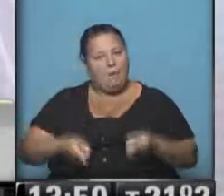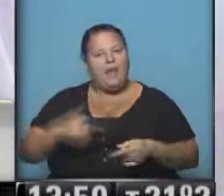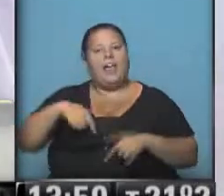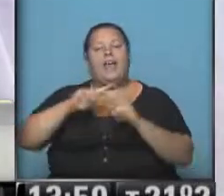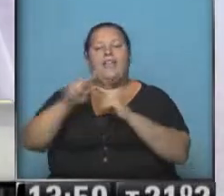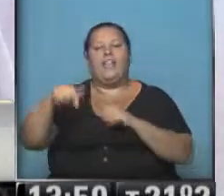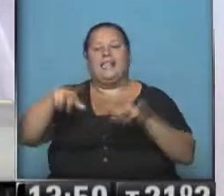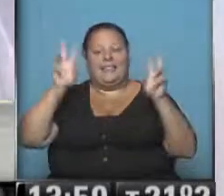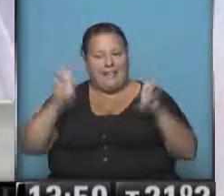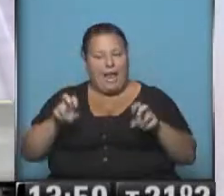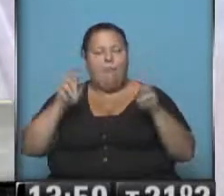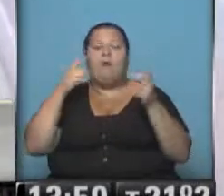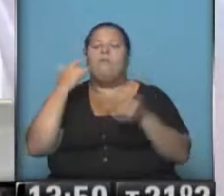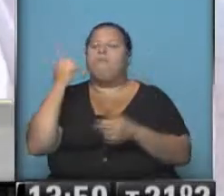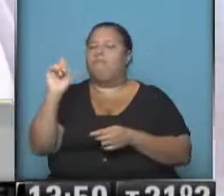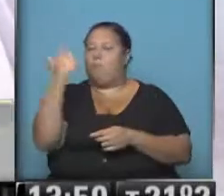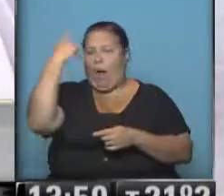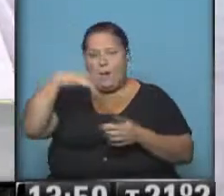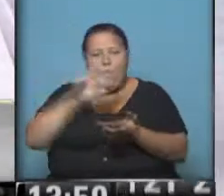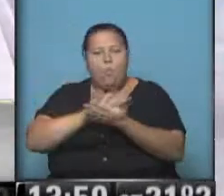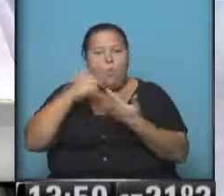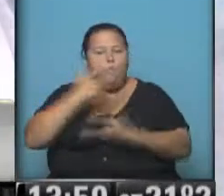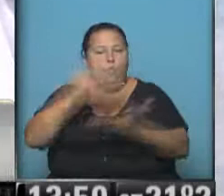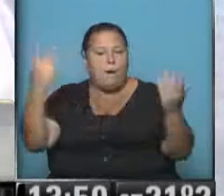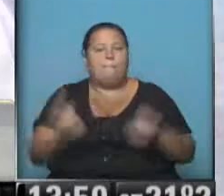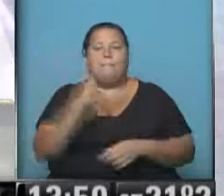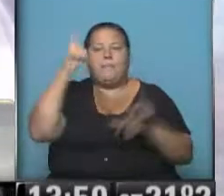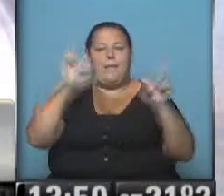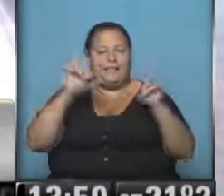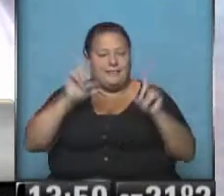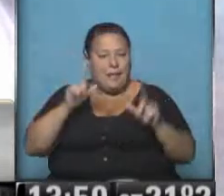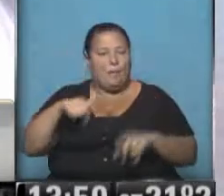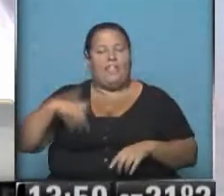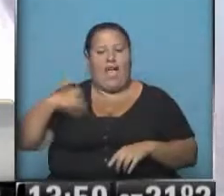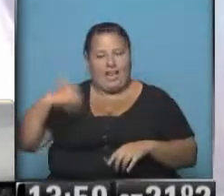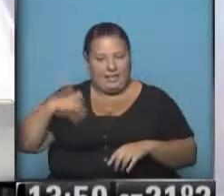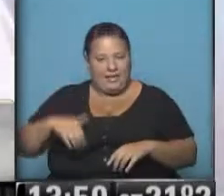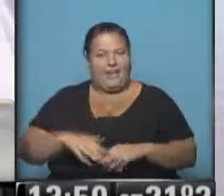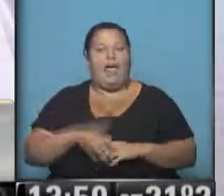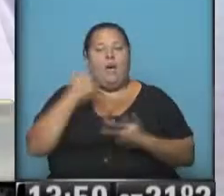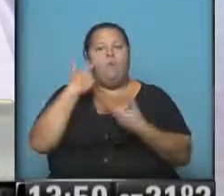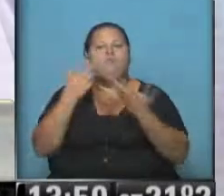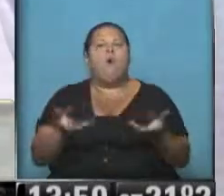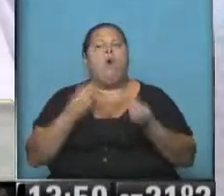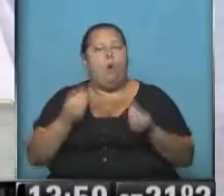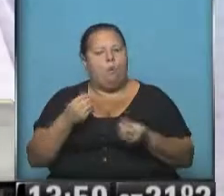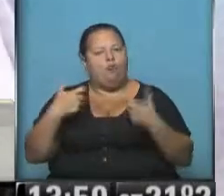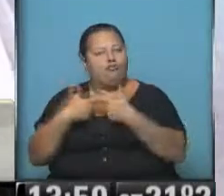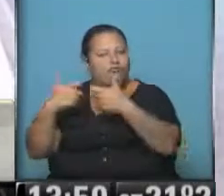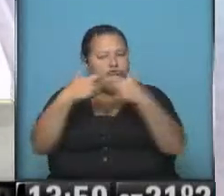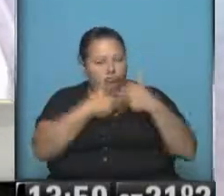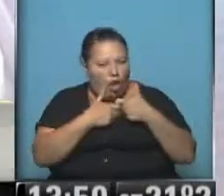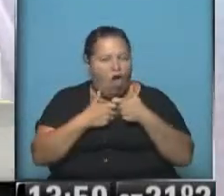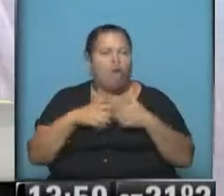a estar en vivo con este tema, un material inédito, el vamos a poner al aire hoy por primera vez en la televisión argentina, que da cuenta de la complicidad, la